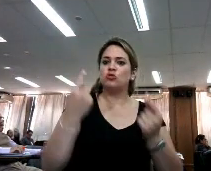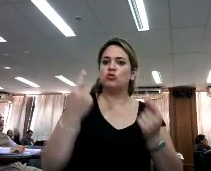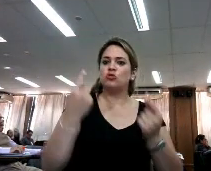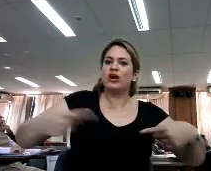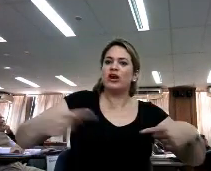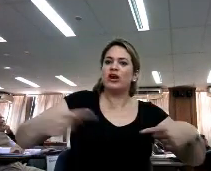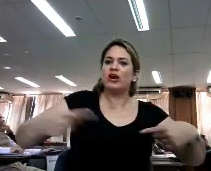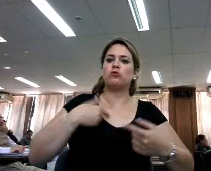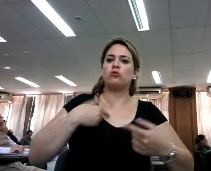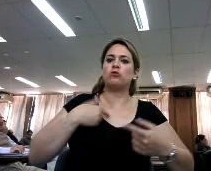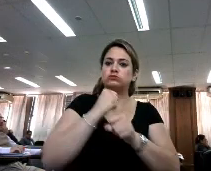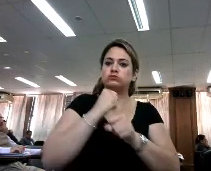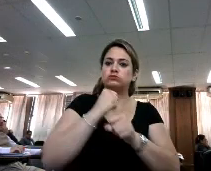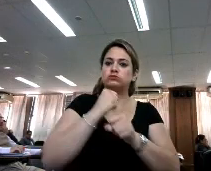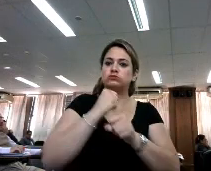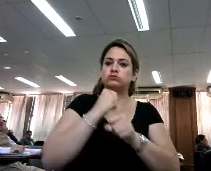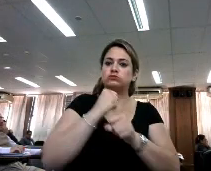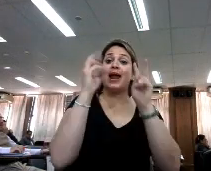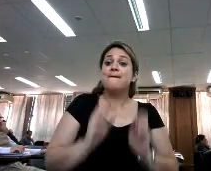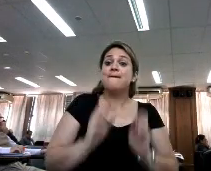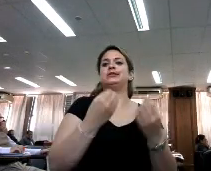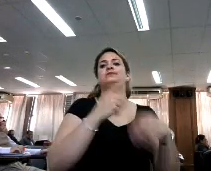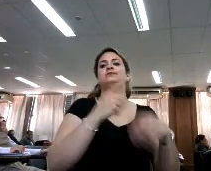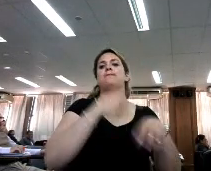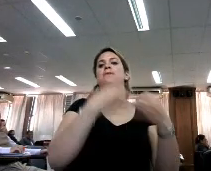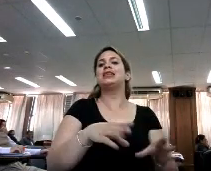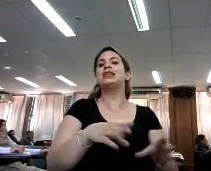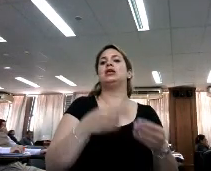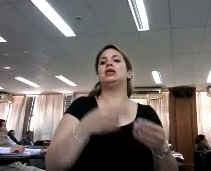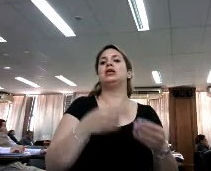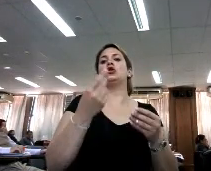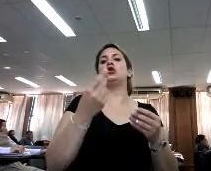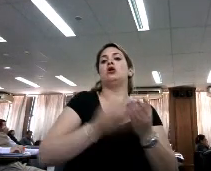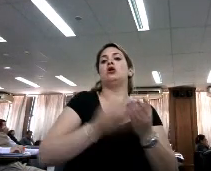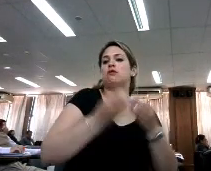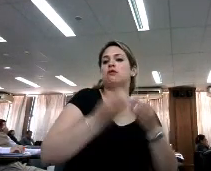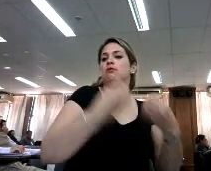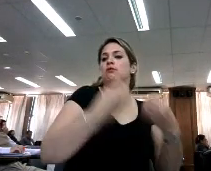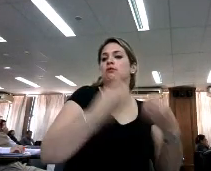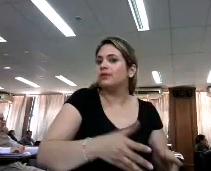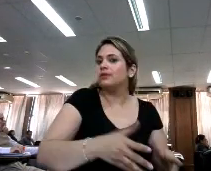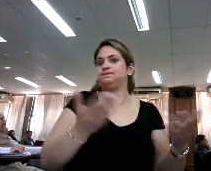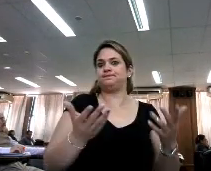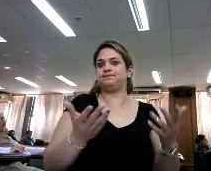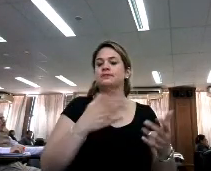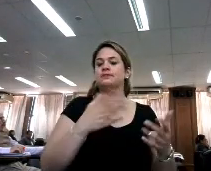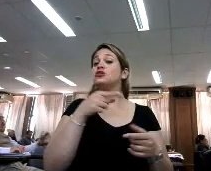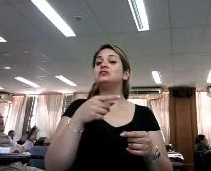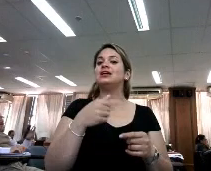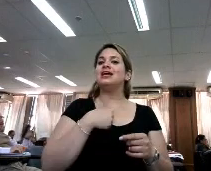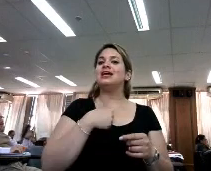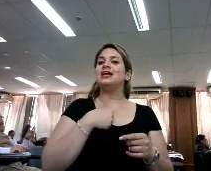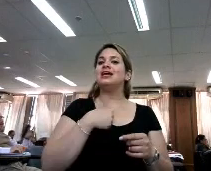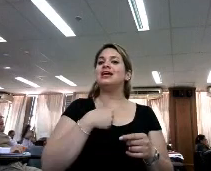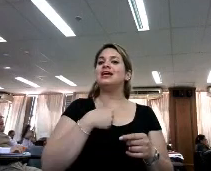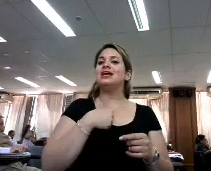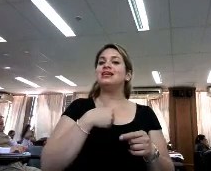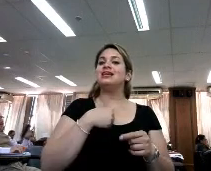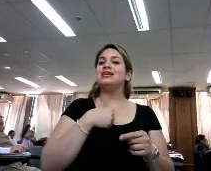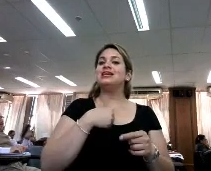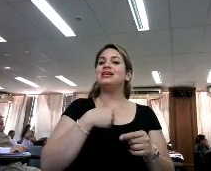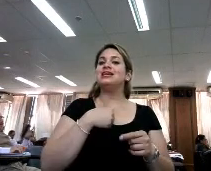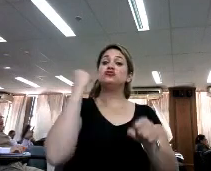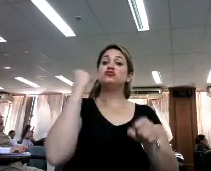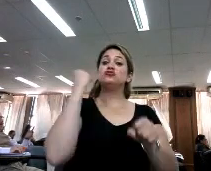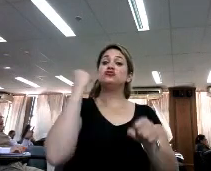para mi investigación se desperdician. Entonces, esto fue lo que, el flujo de trabajo que ella tuvo. Tuvo su